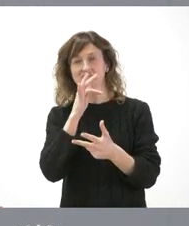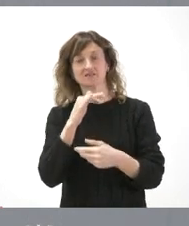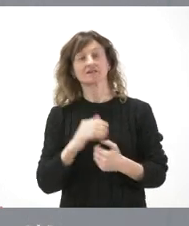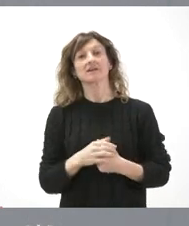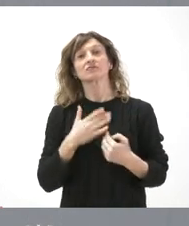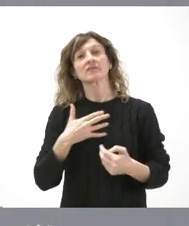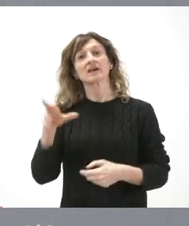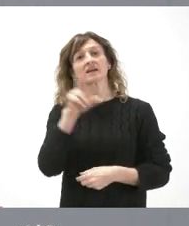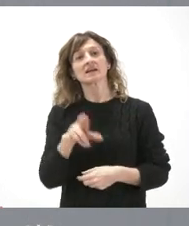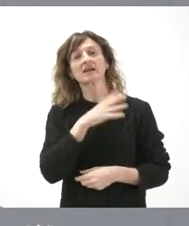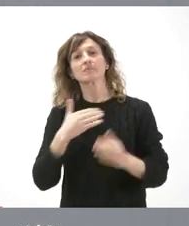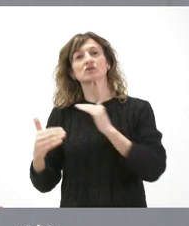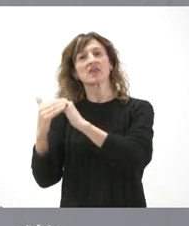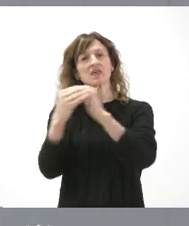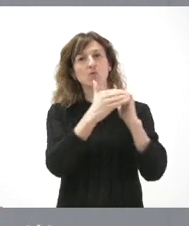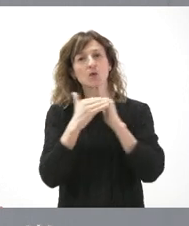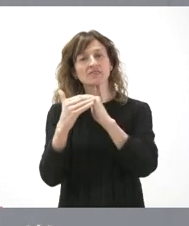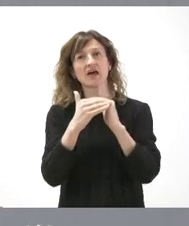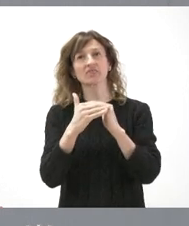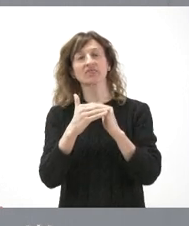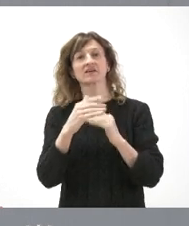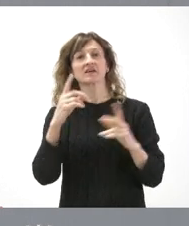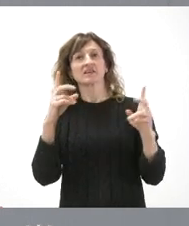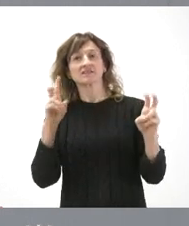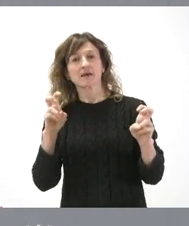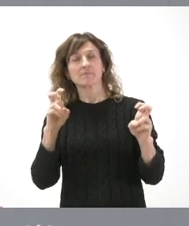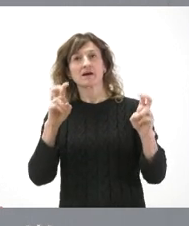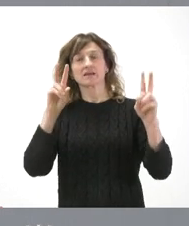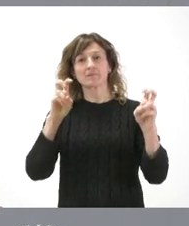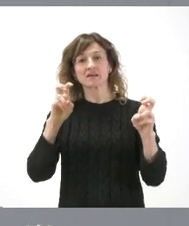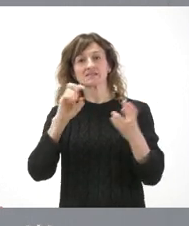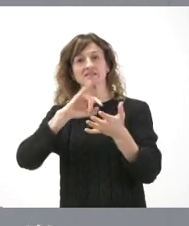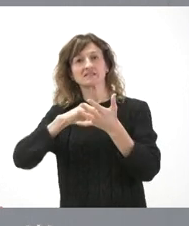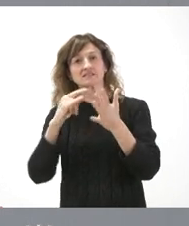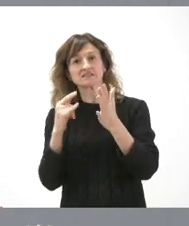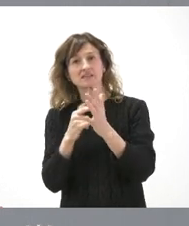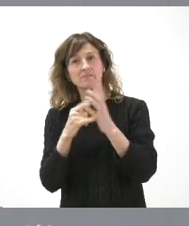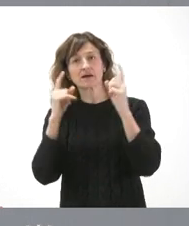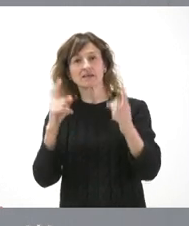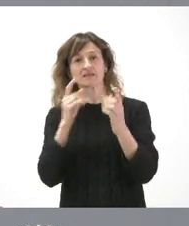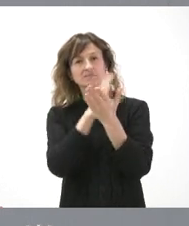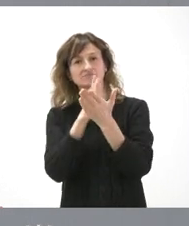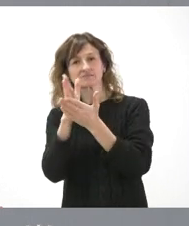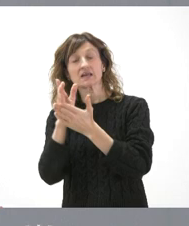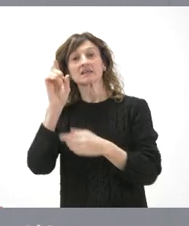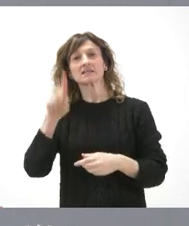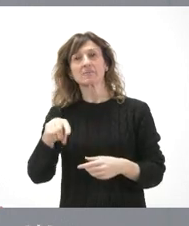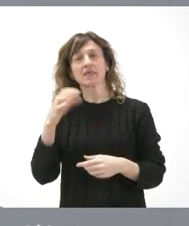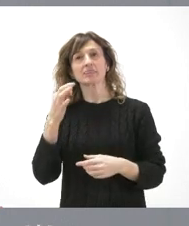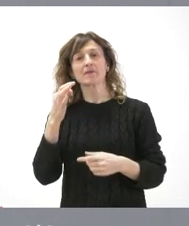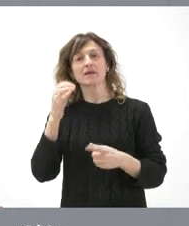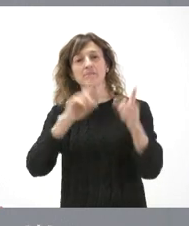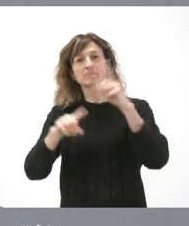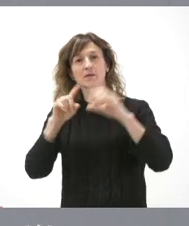en el ámbito de la igualdad, de la suficiencia, de la multilateralidad del sistema y también que tiene que hacerse frente a este problema de